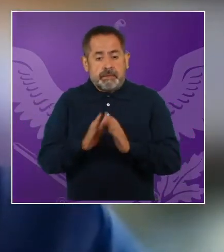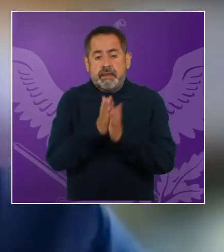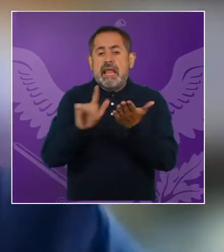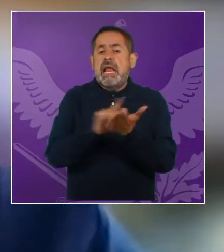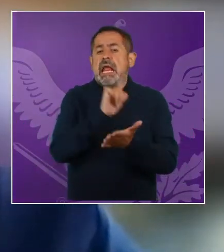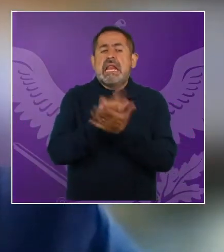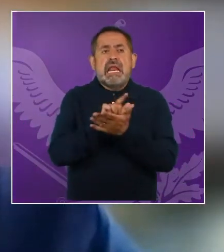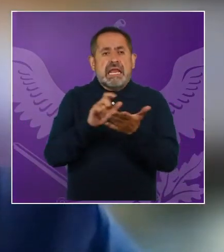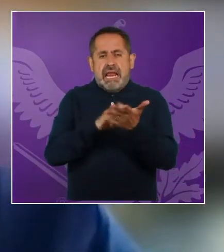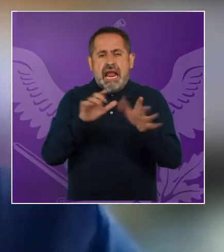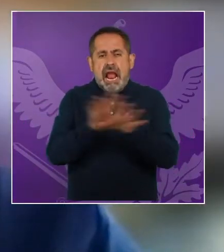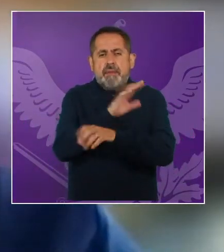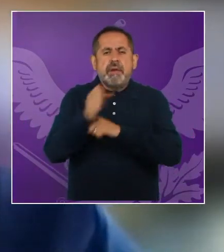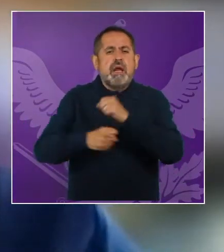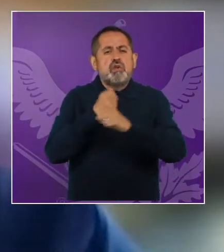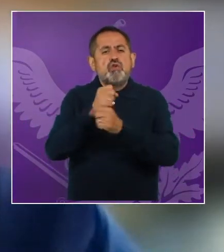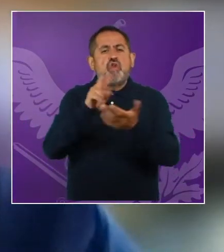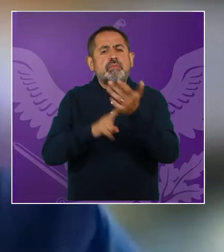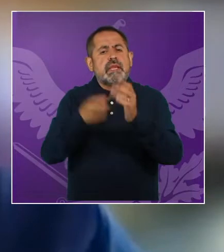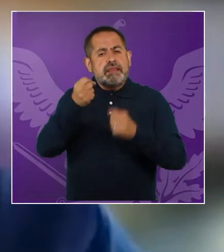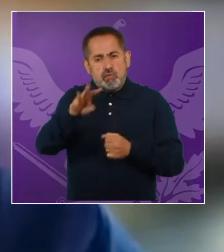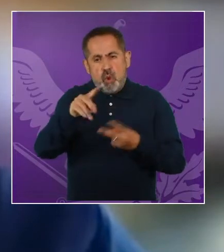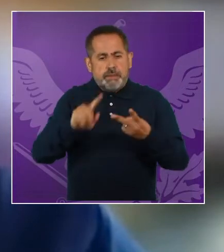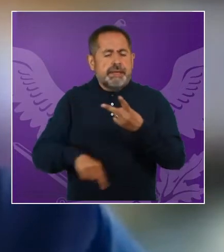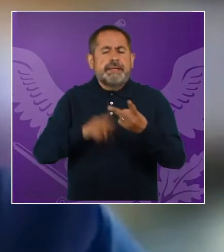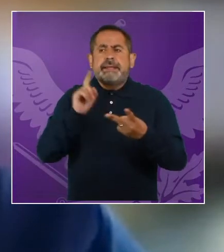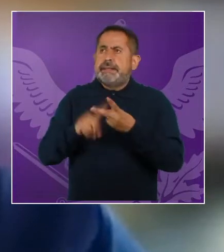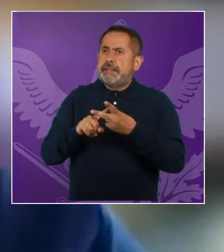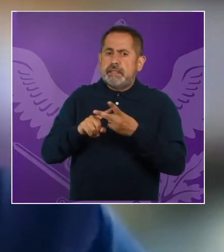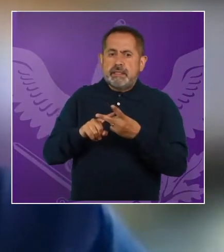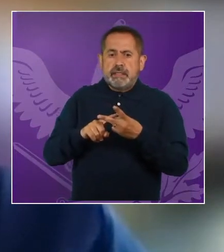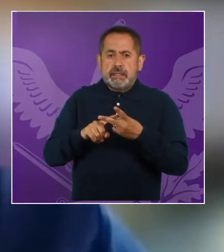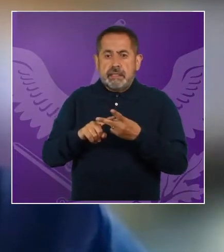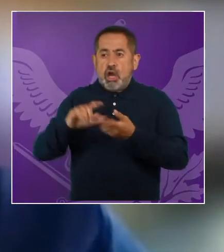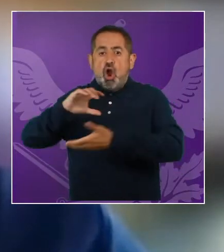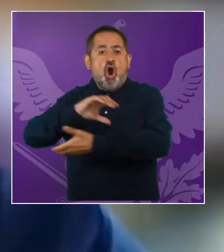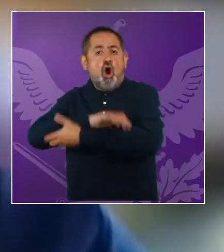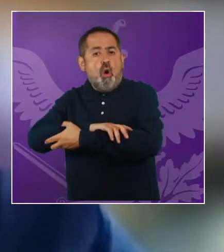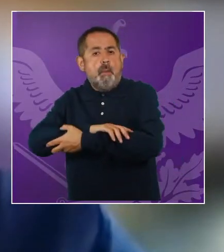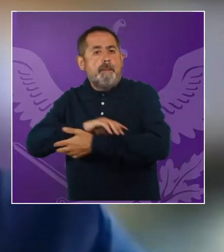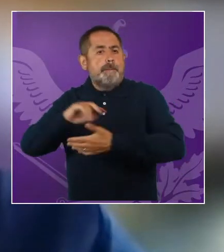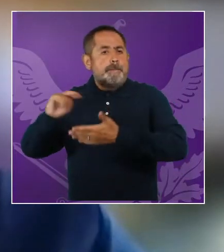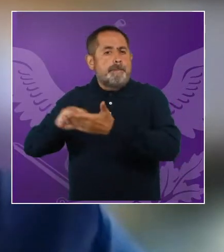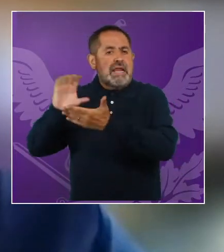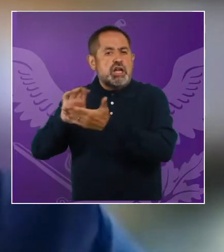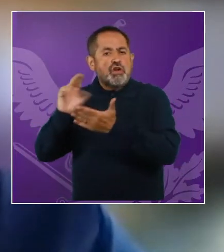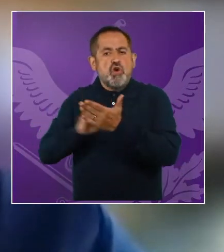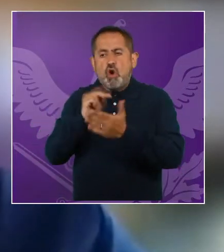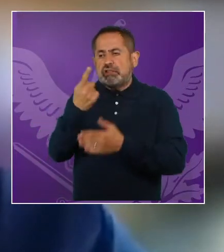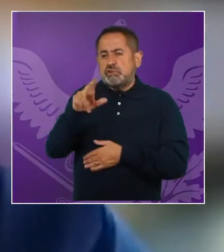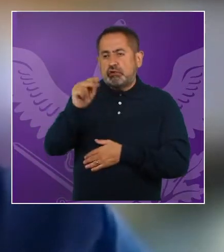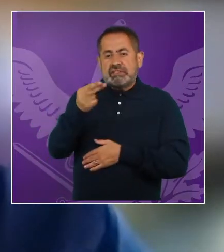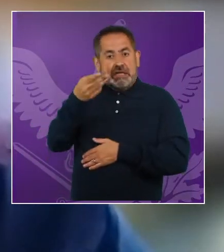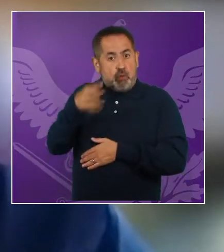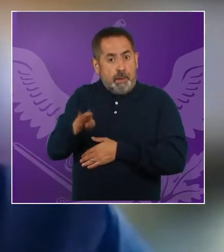La reforma de la ley del 2019, la ratificación del convenio